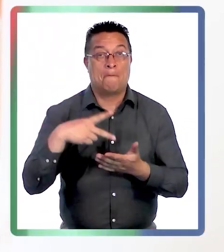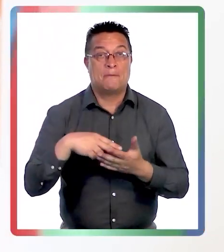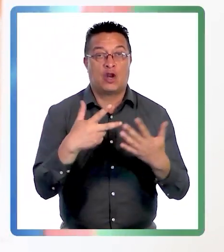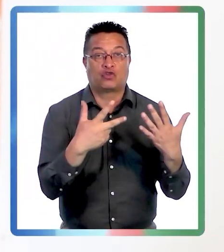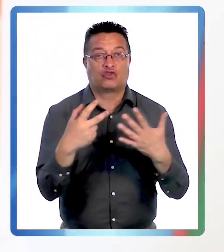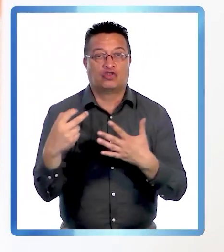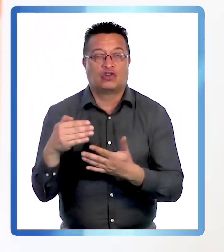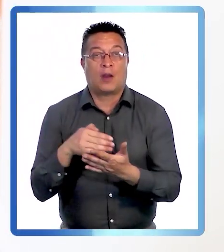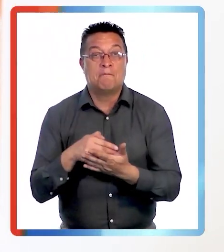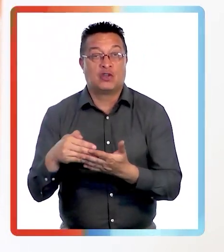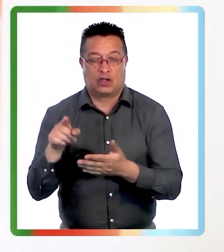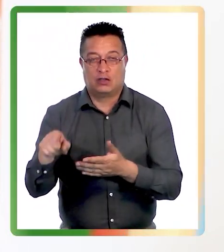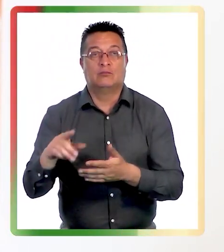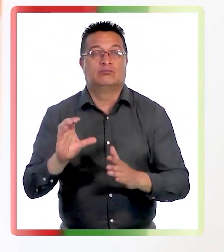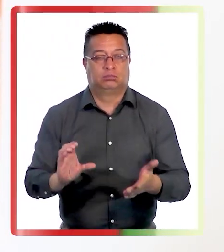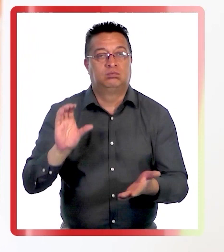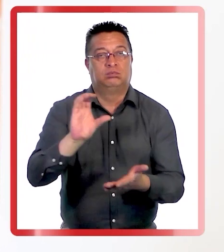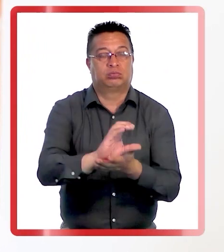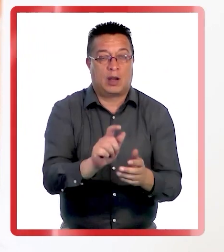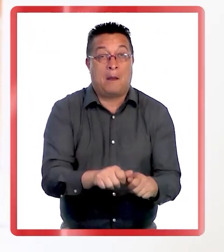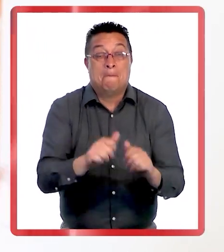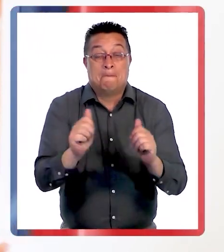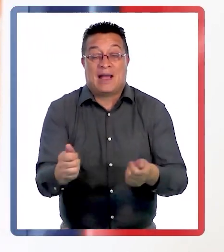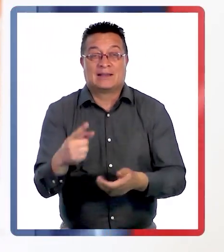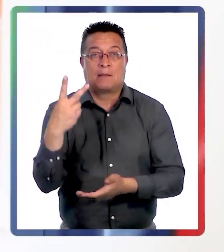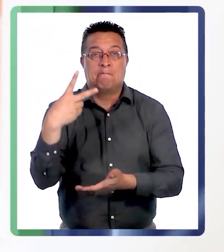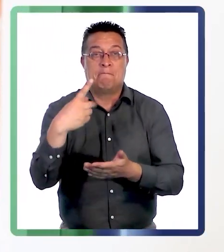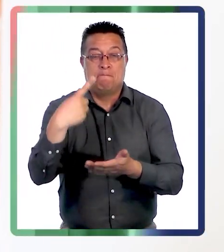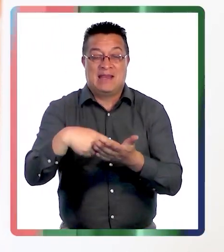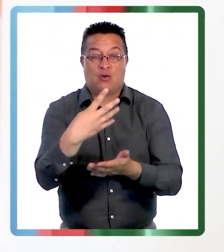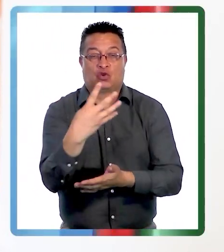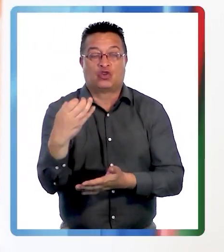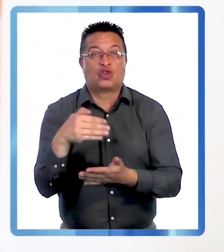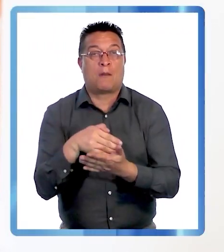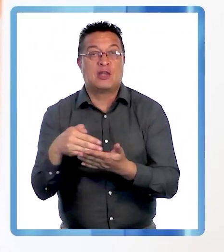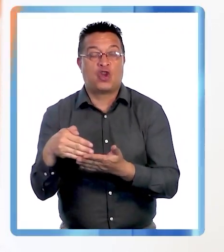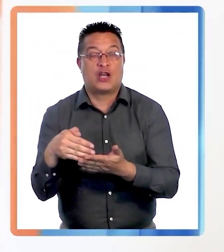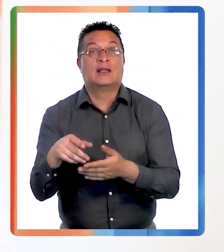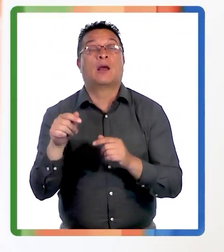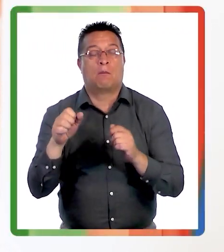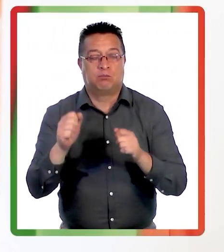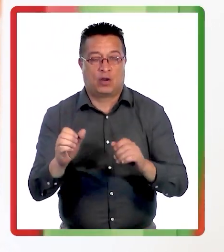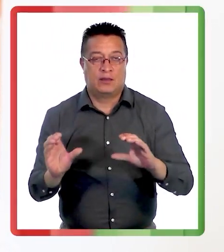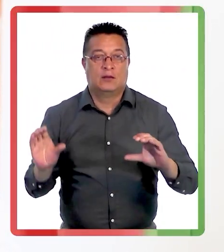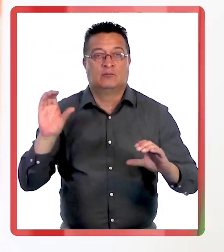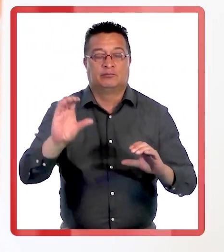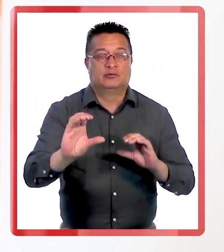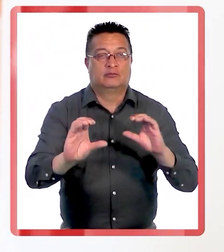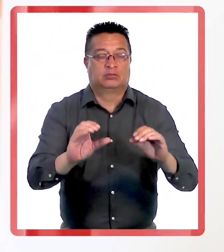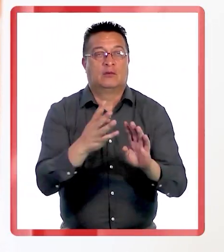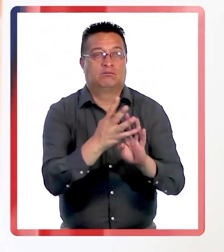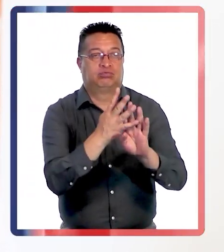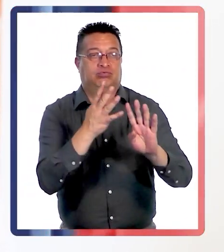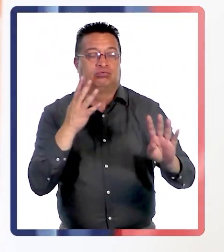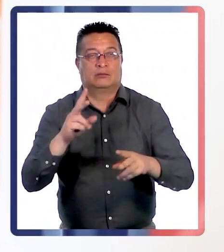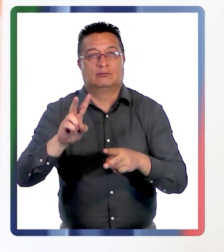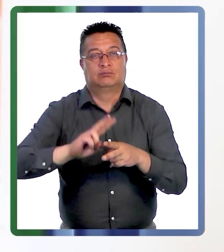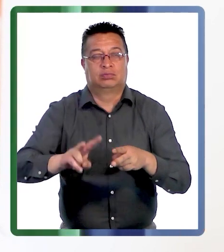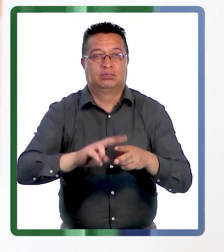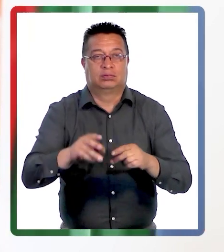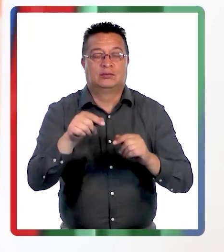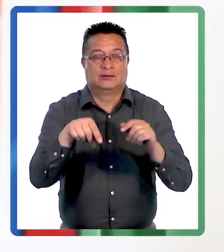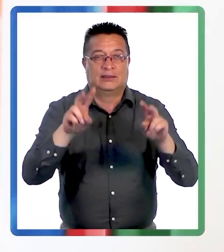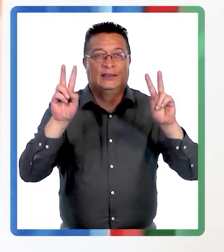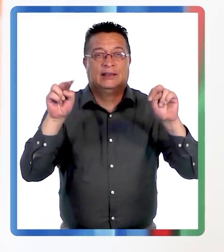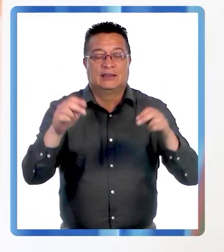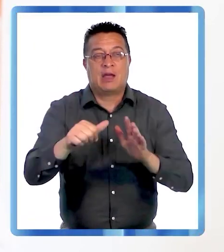Son 2.800 millones de pesos que están en esta dinámica, más 1.400 millones de pesos para poder resolver las listas de espera